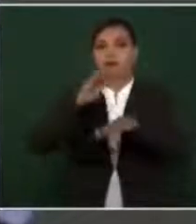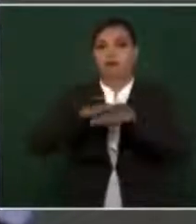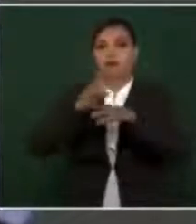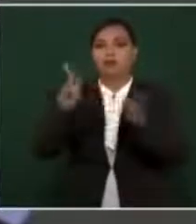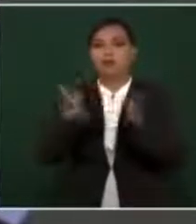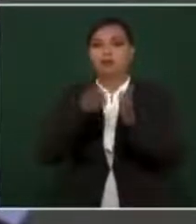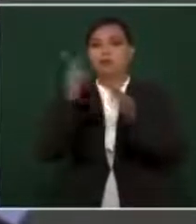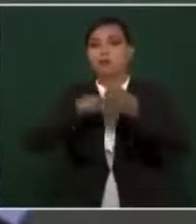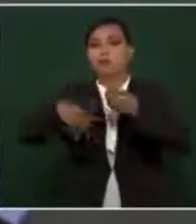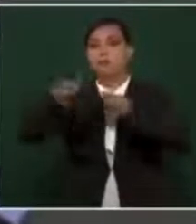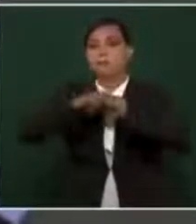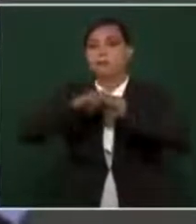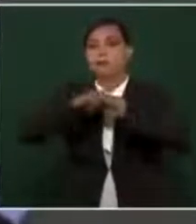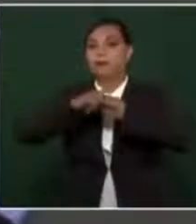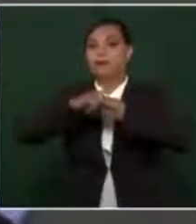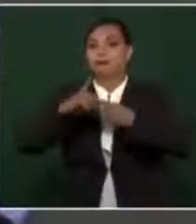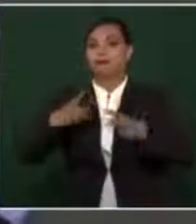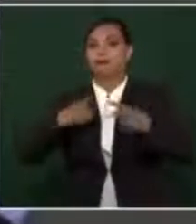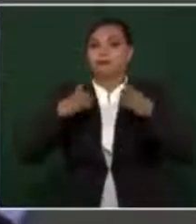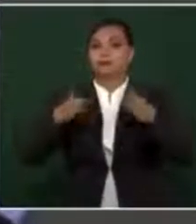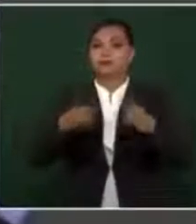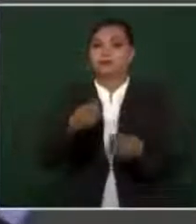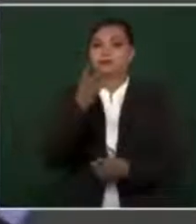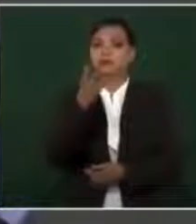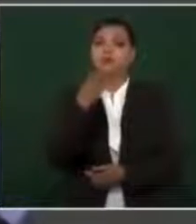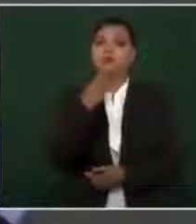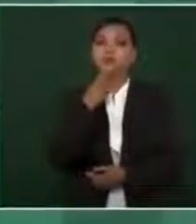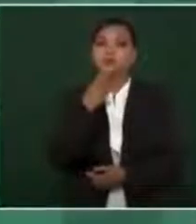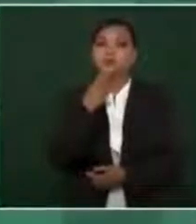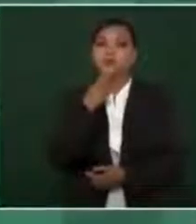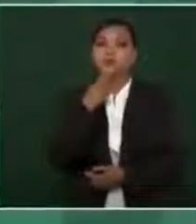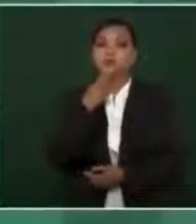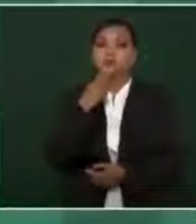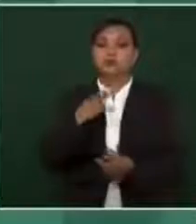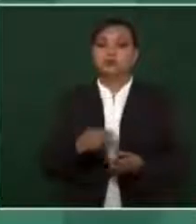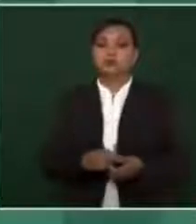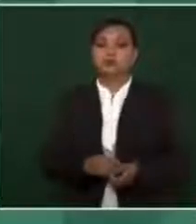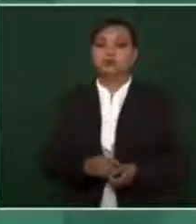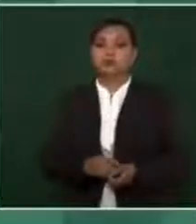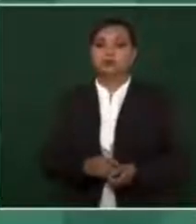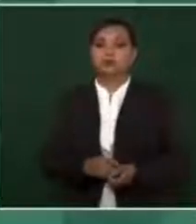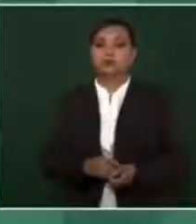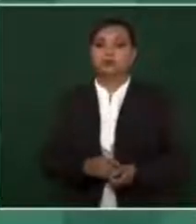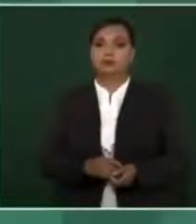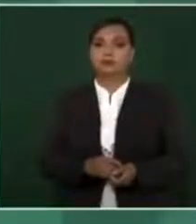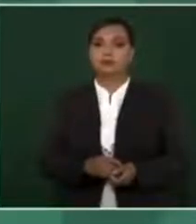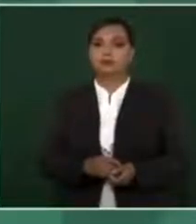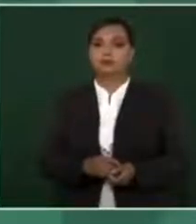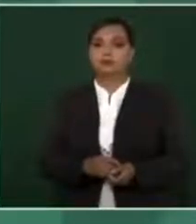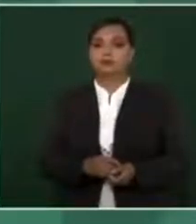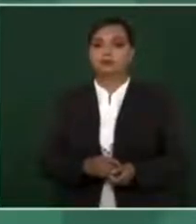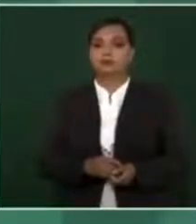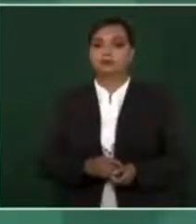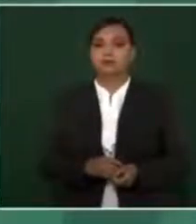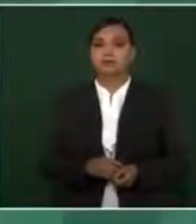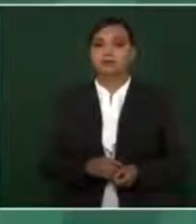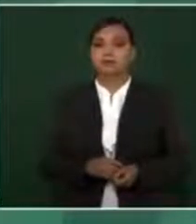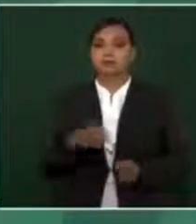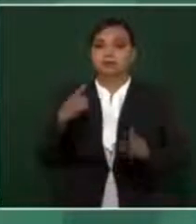Ellos usaron el